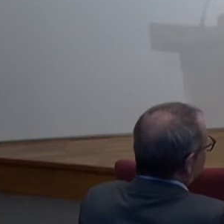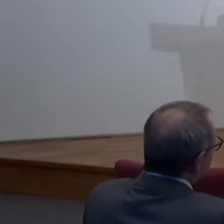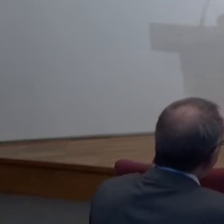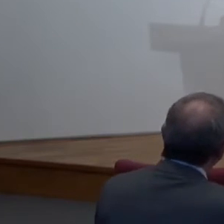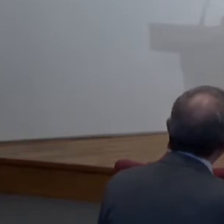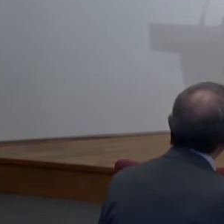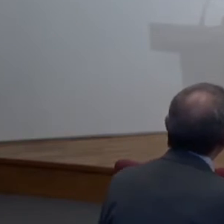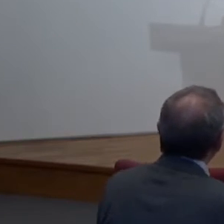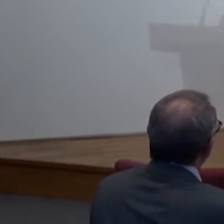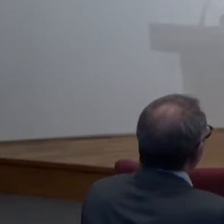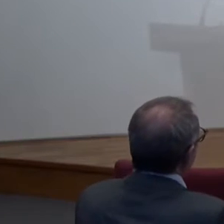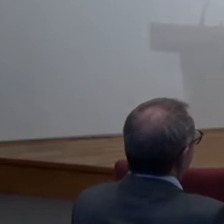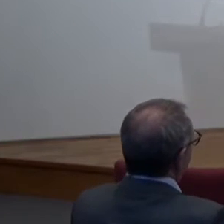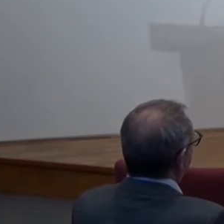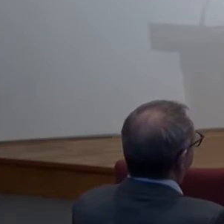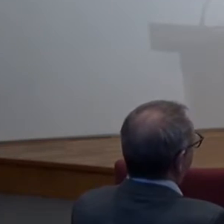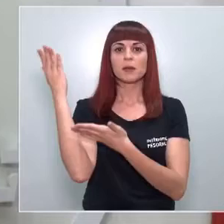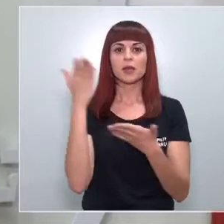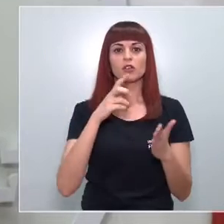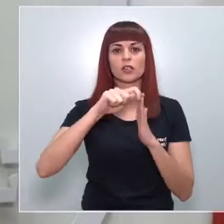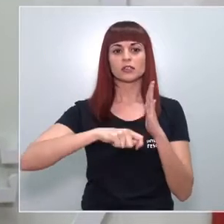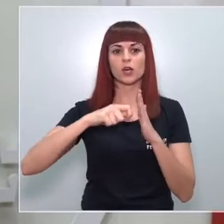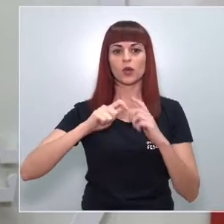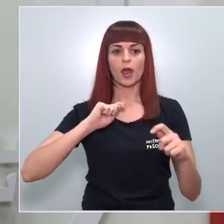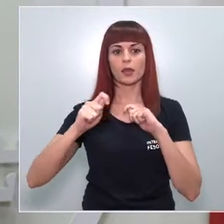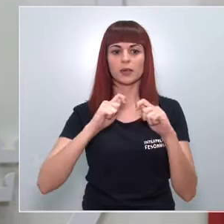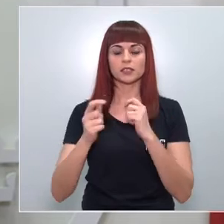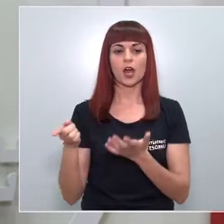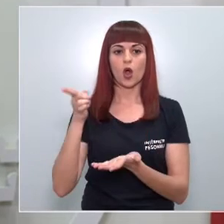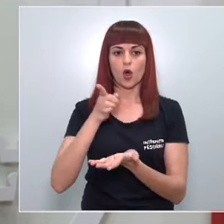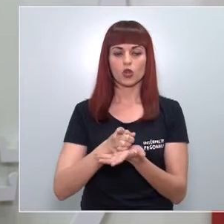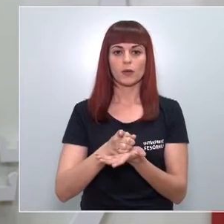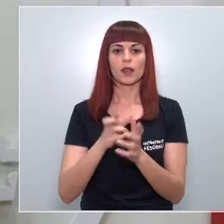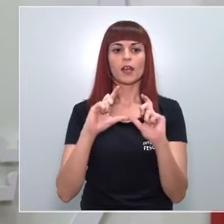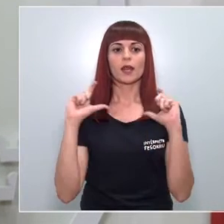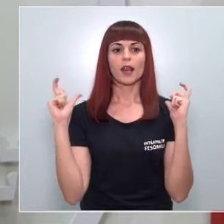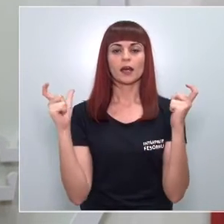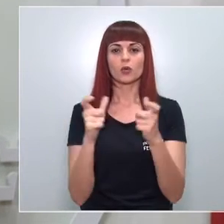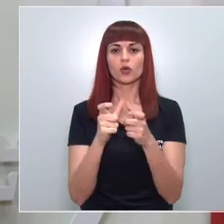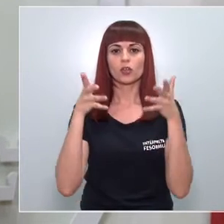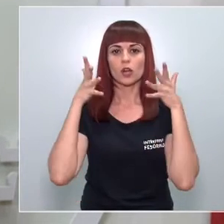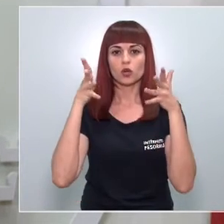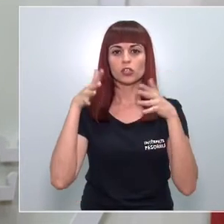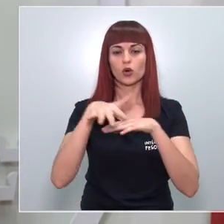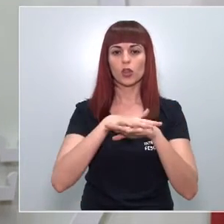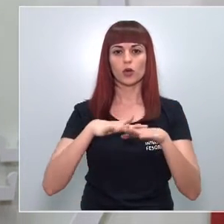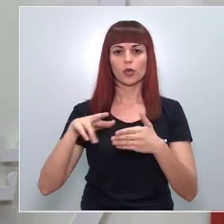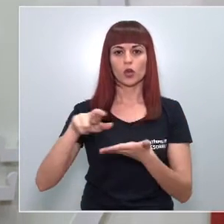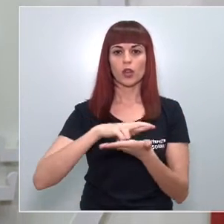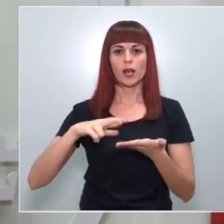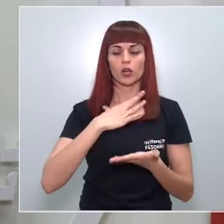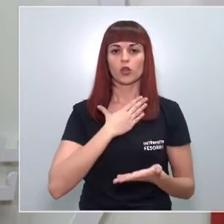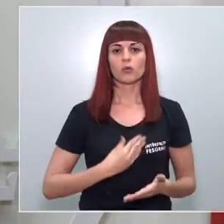Bueno, buenos días a todos y bienvenidos a esta rueda de prensa, una vez más, tras la reunión del Consejo de Gobierno de la Región de Murcia.